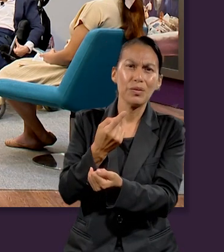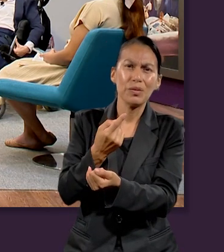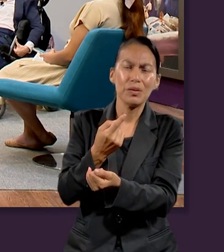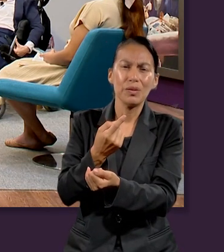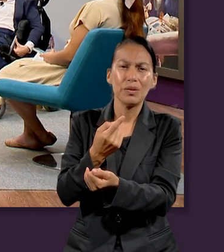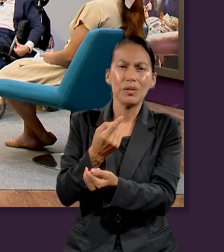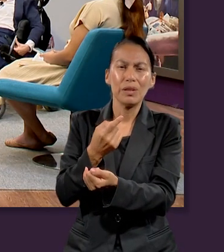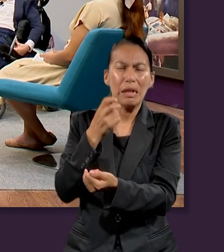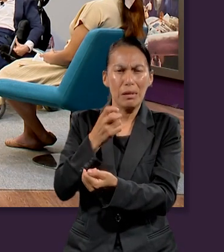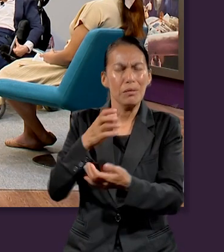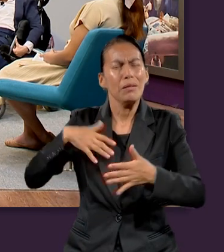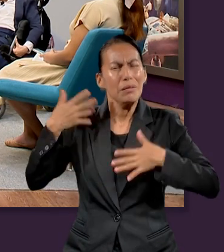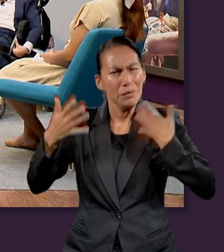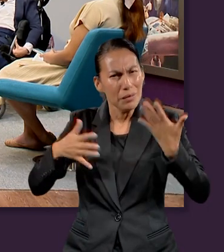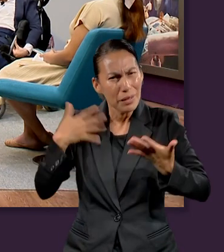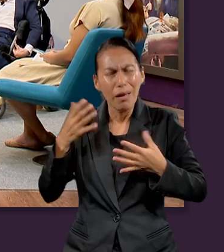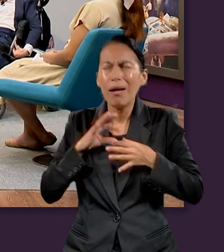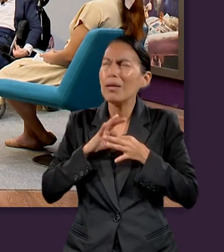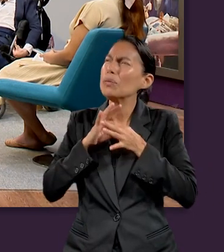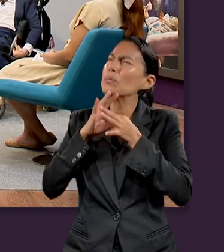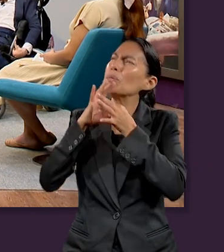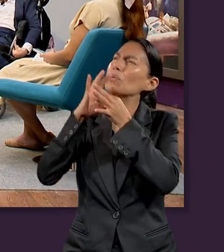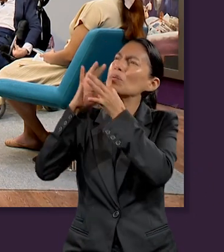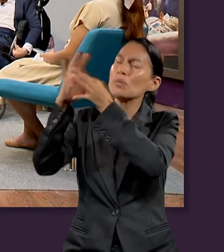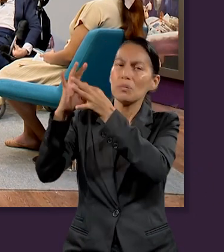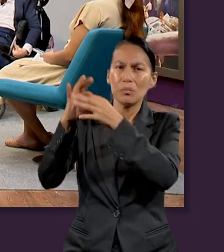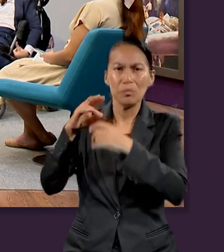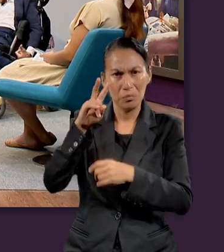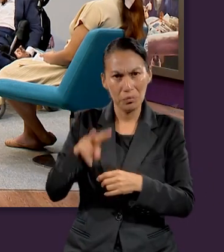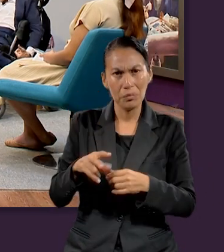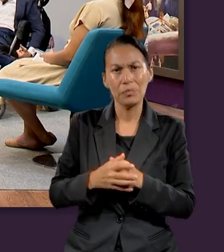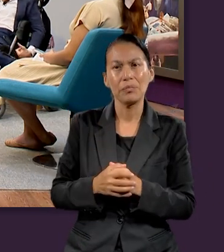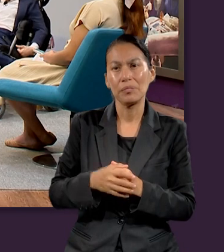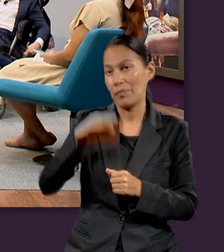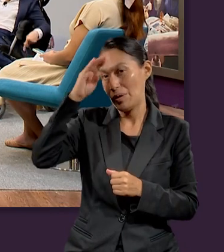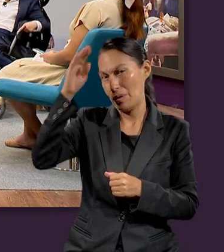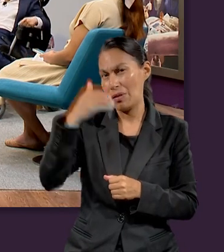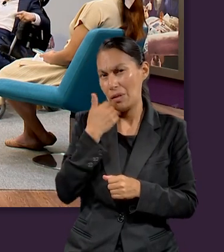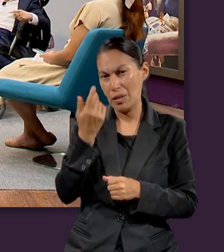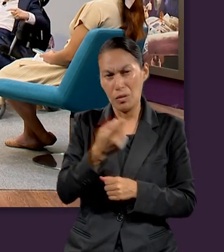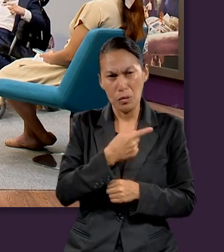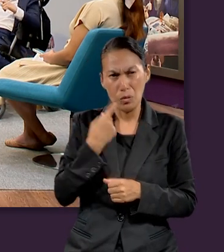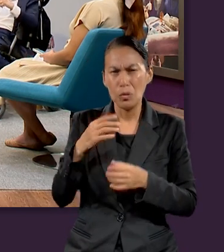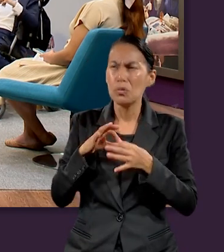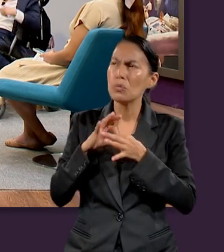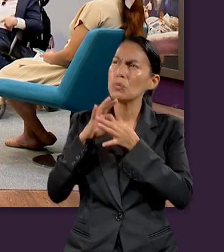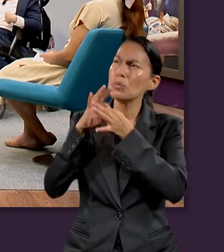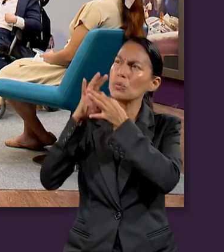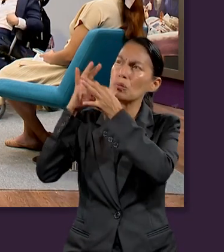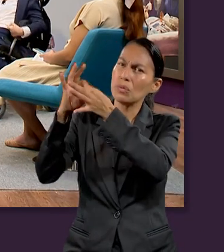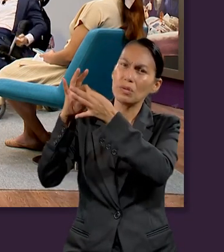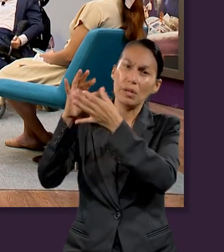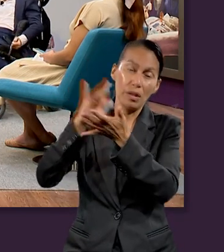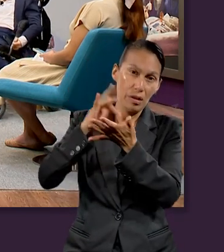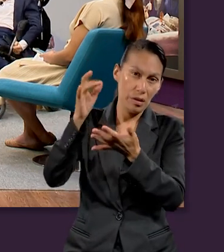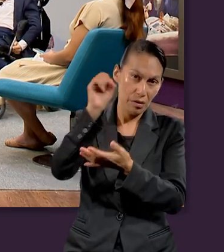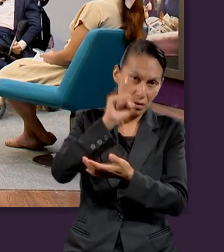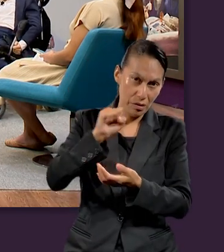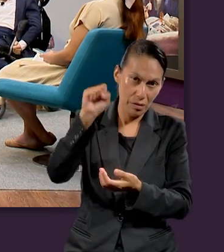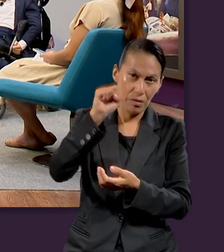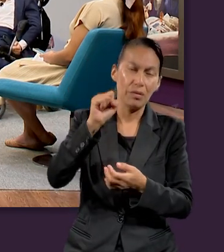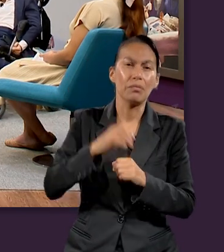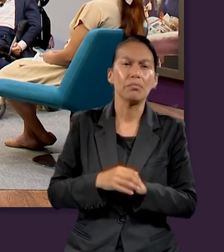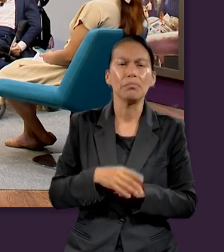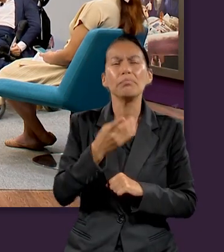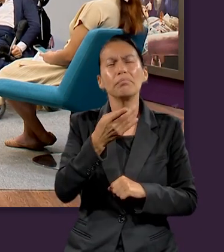espacio, de esa forma que el Señor quiere que nosotros tengamos comunión con Él a través del